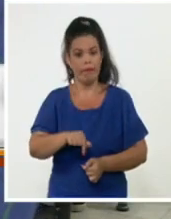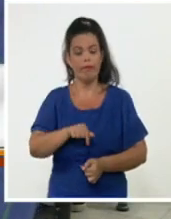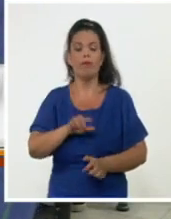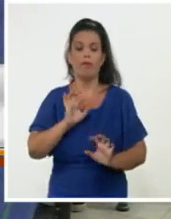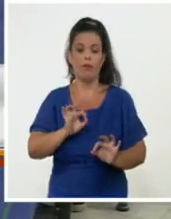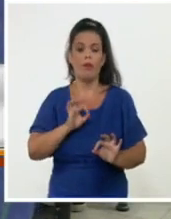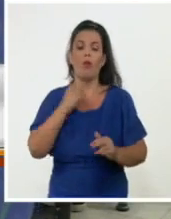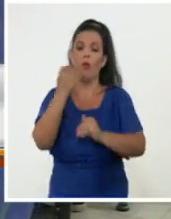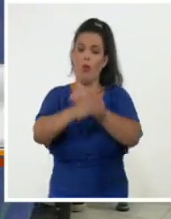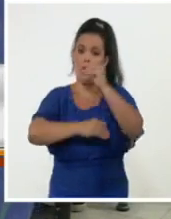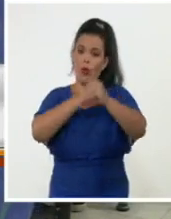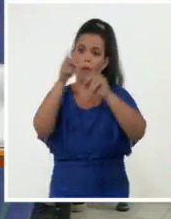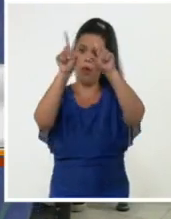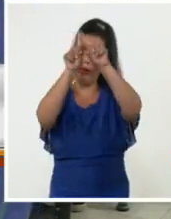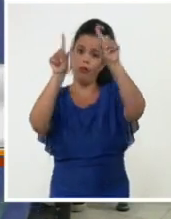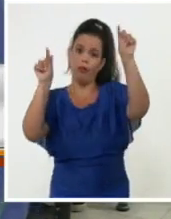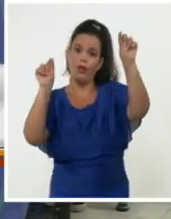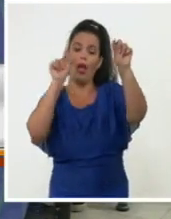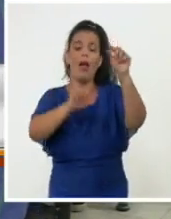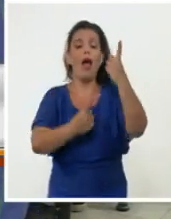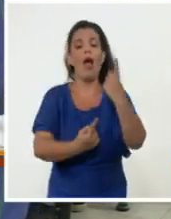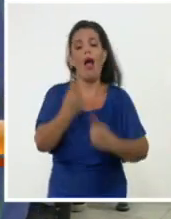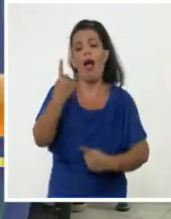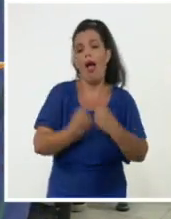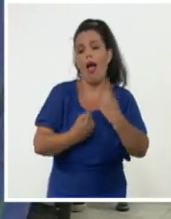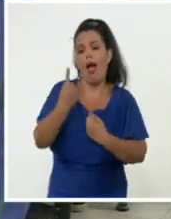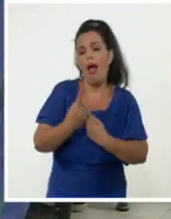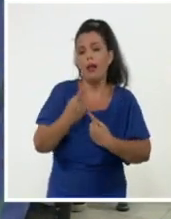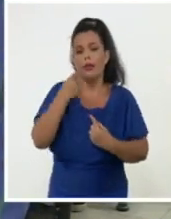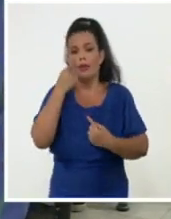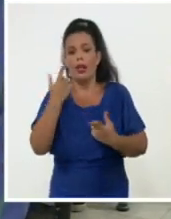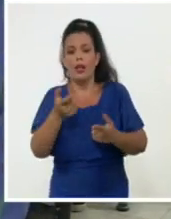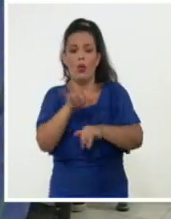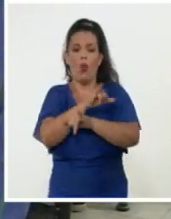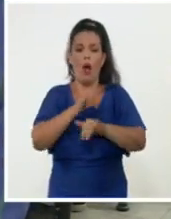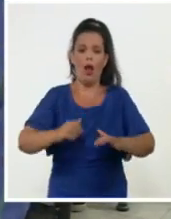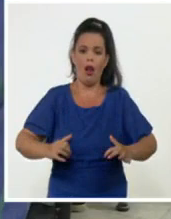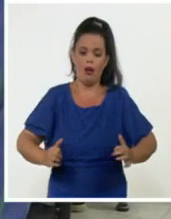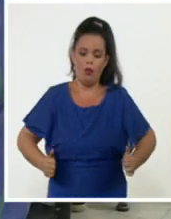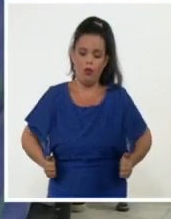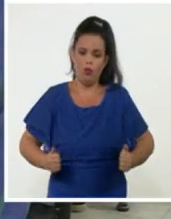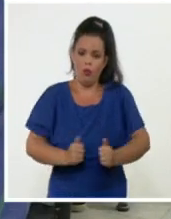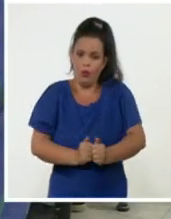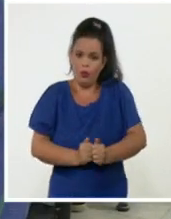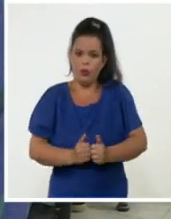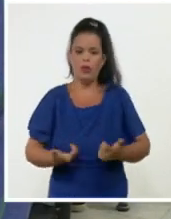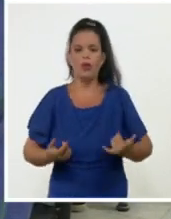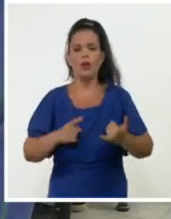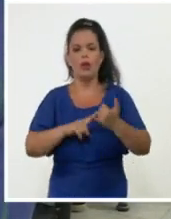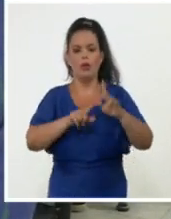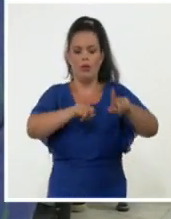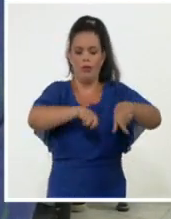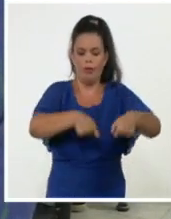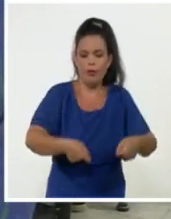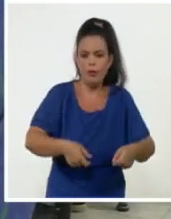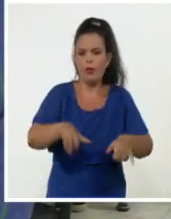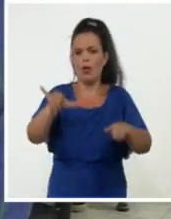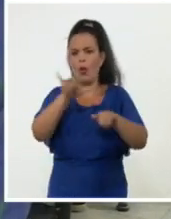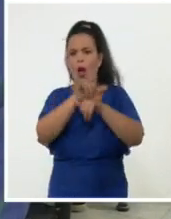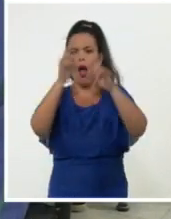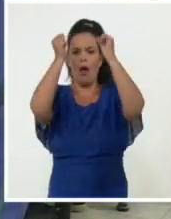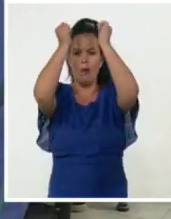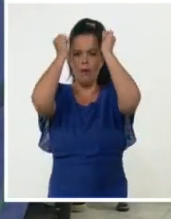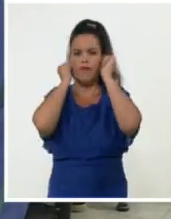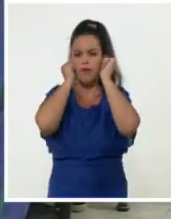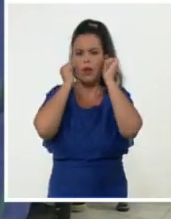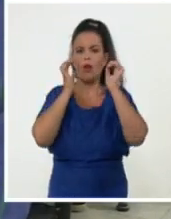déficits de materia prima, sea, las alternativas sobre todo en el tema de los corsés, de las férulas, de los cascos protectores de los niños, hemos ido